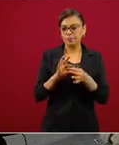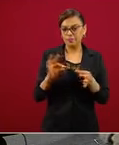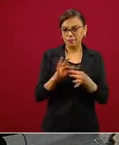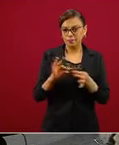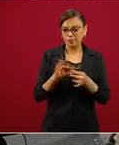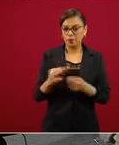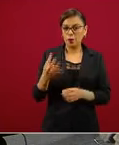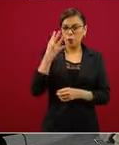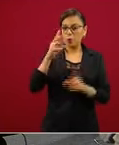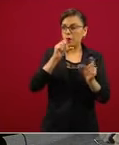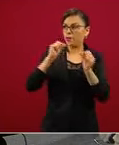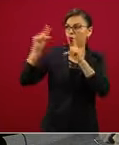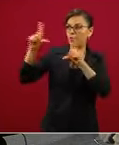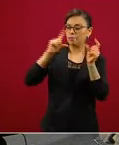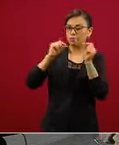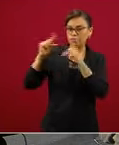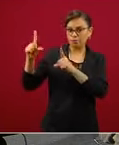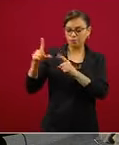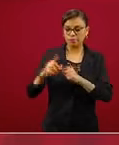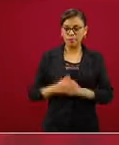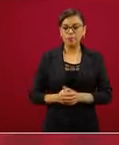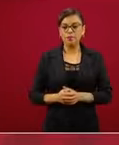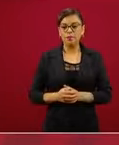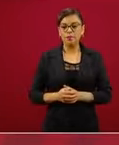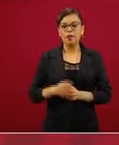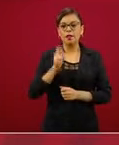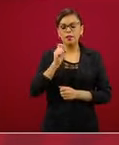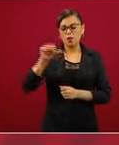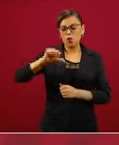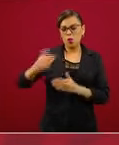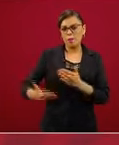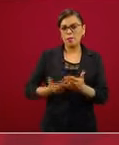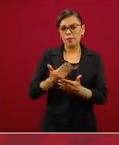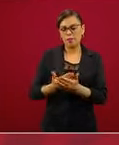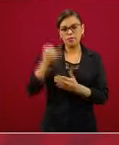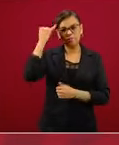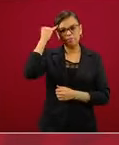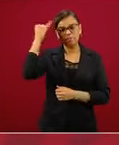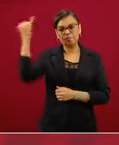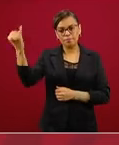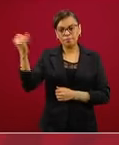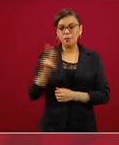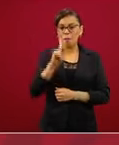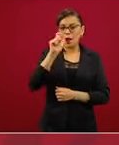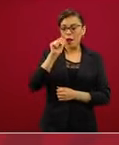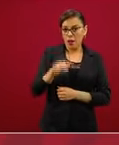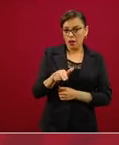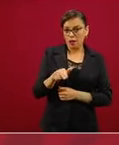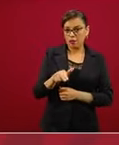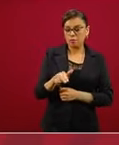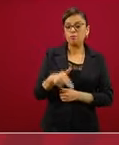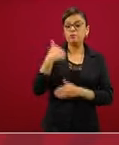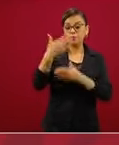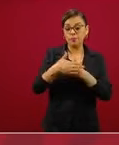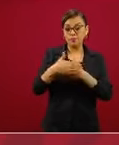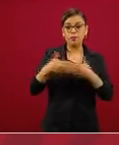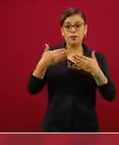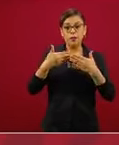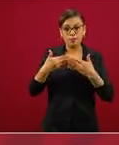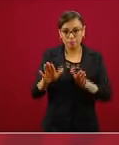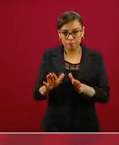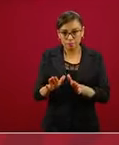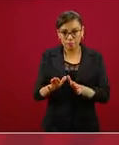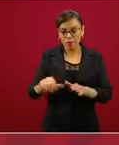para cerrar esta idea de lo que se presenta hoy como el plan de la reapertura hacia la nueva